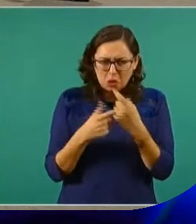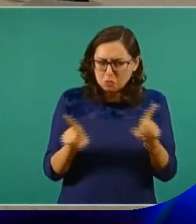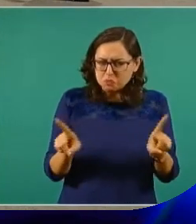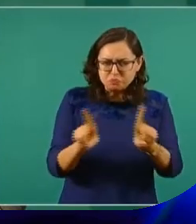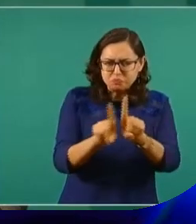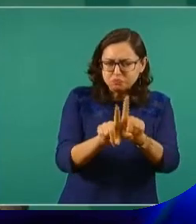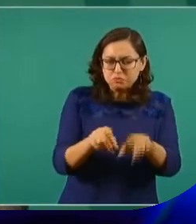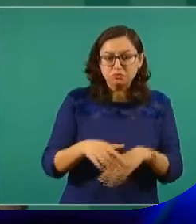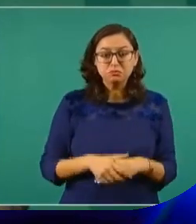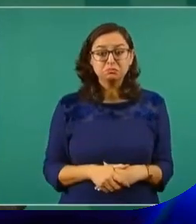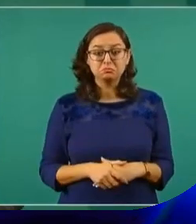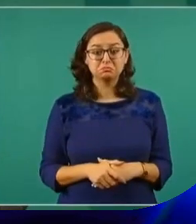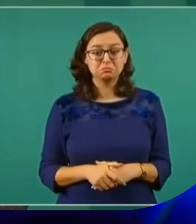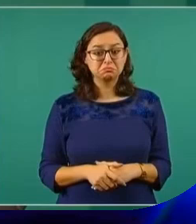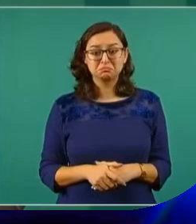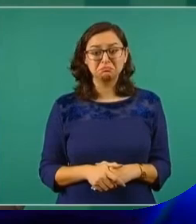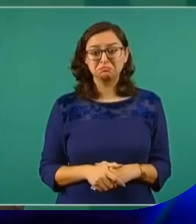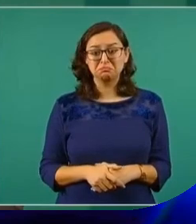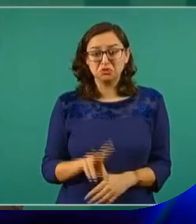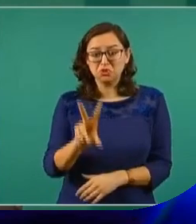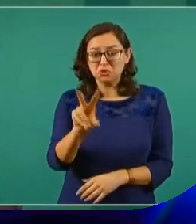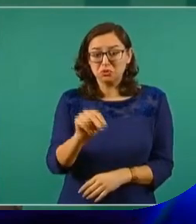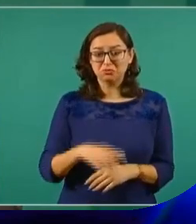No, ni siquiera con mis hermanos.